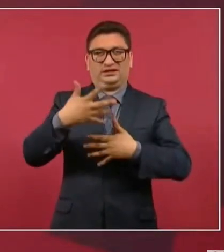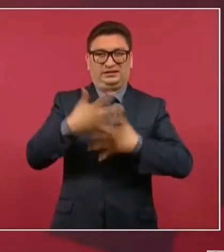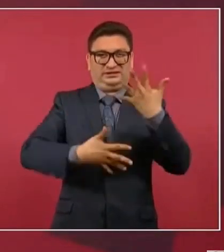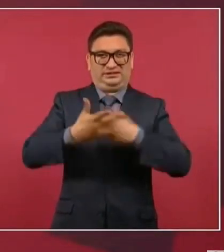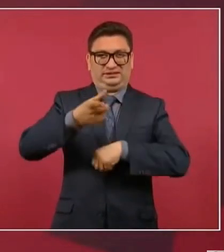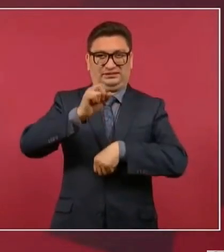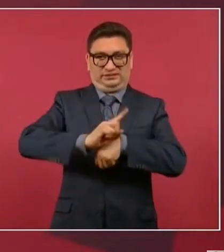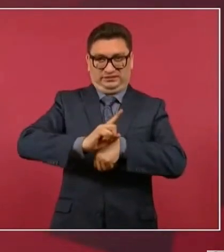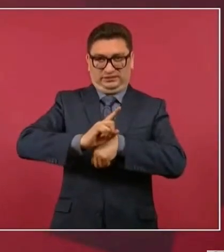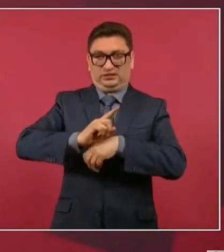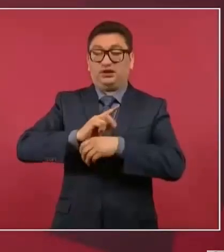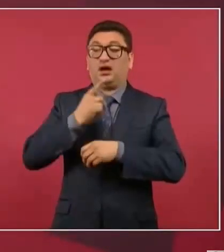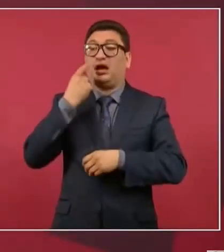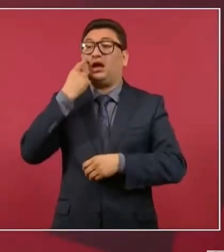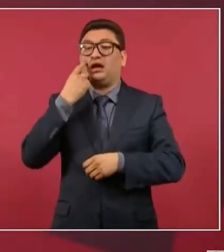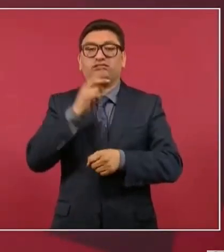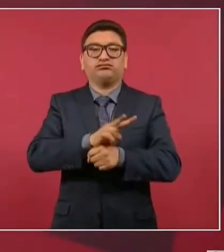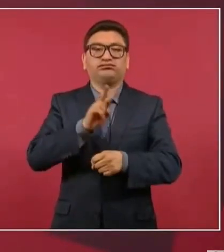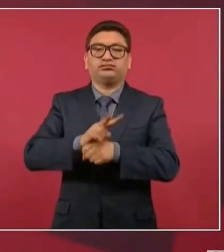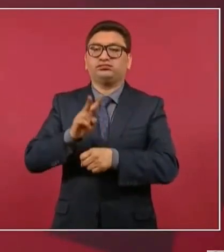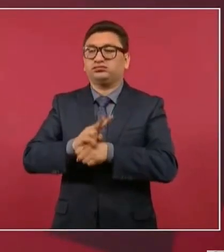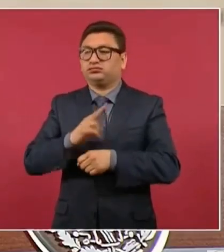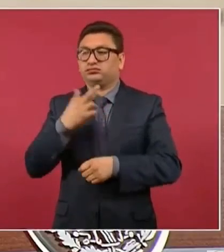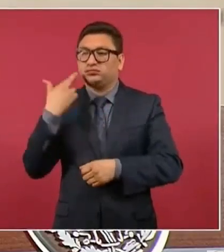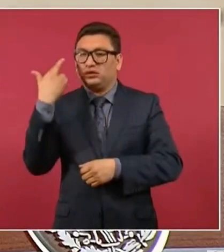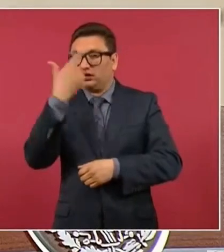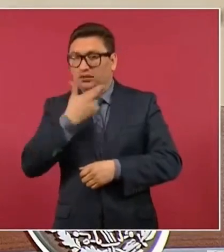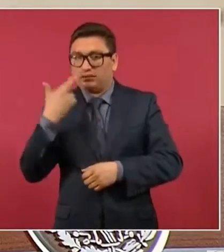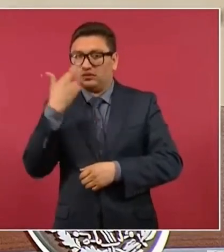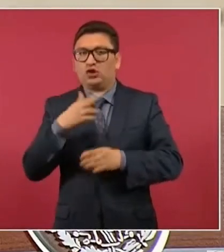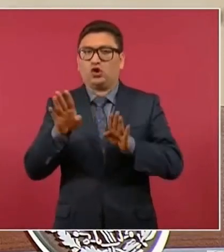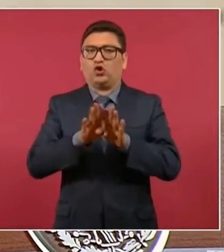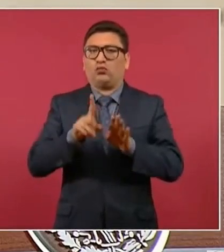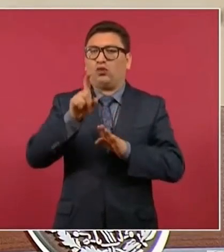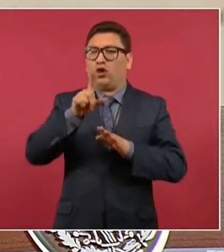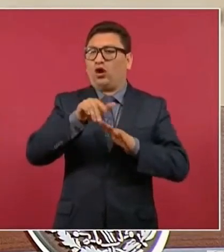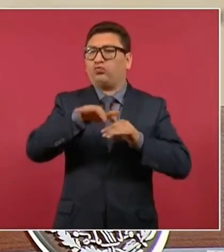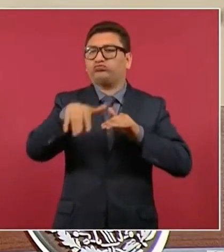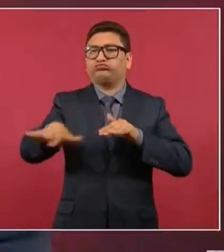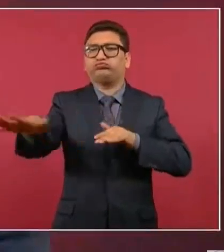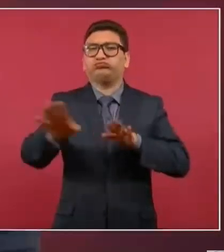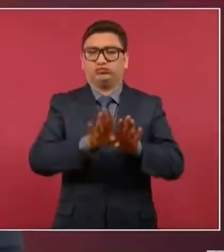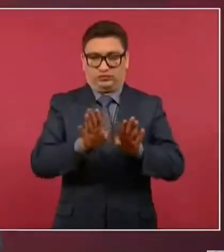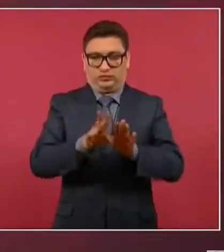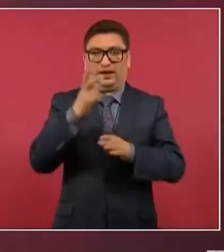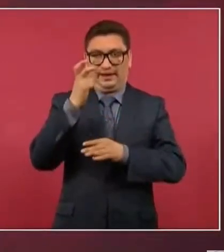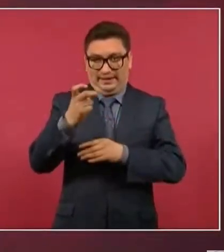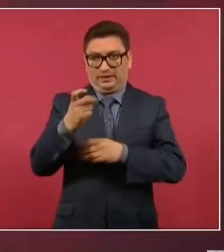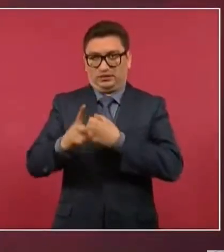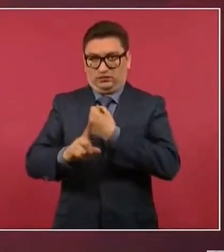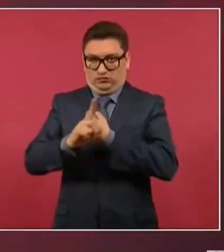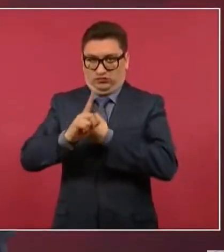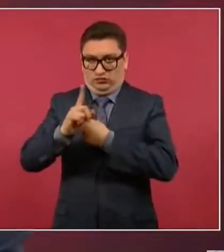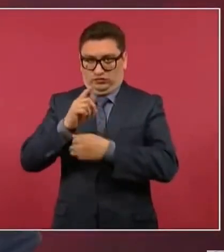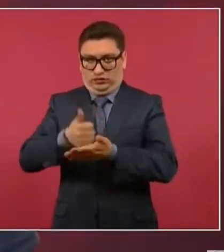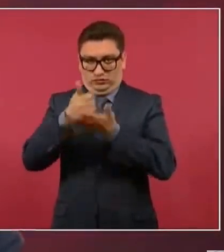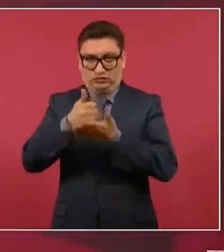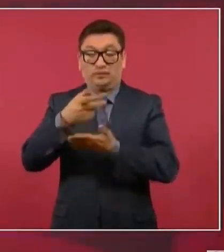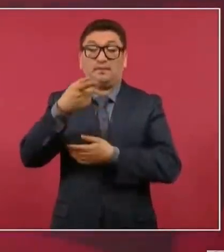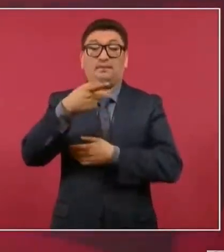a la supervisión del acueducto, porque eso nos resuelve el problema. Pero también,